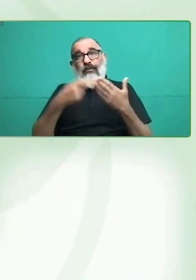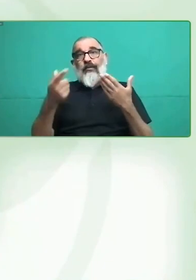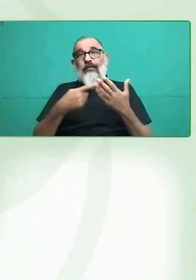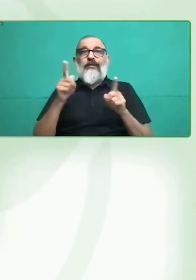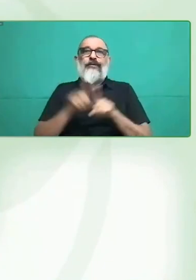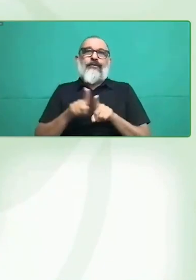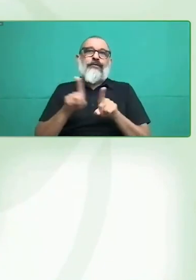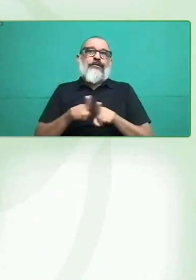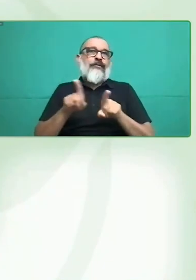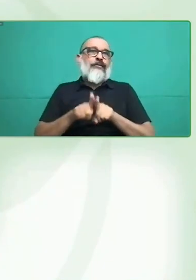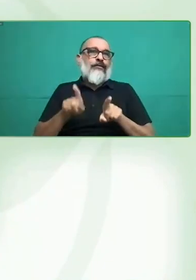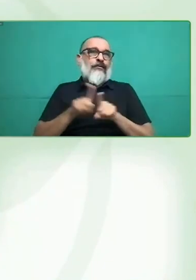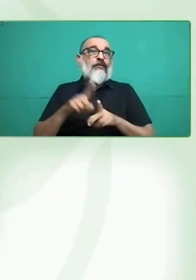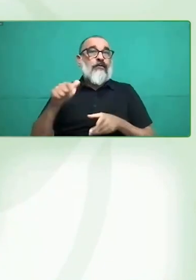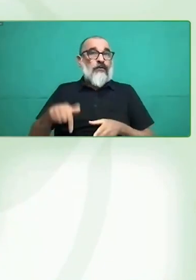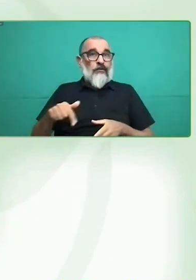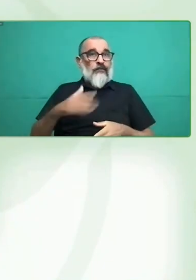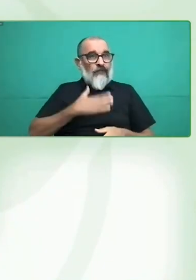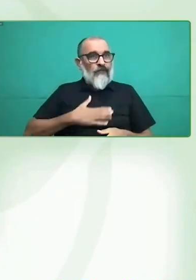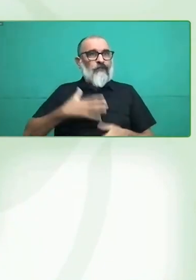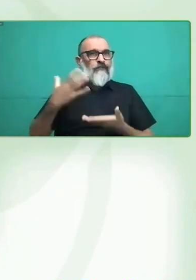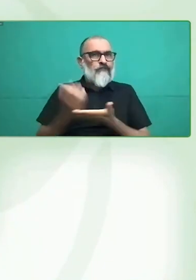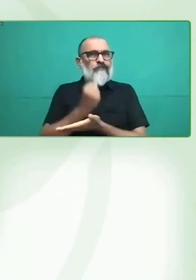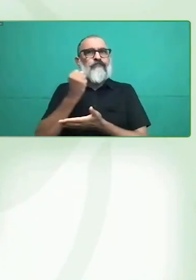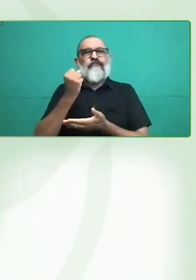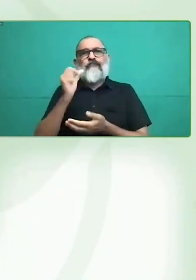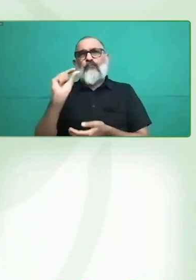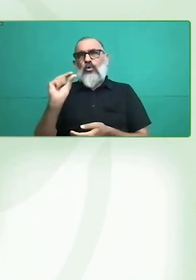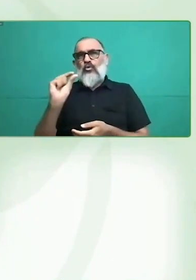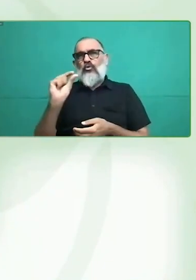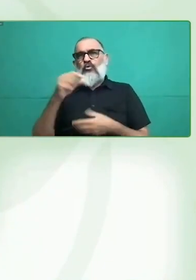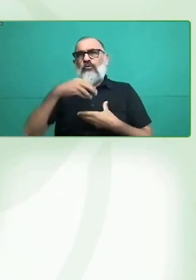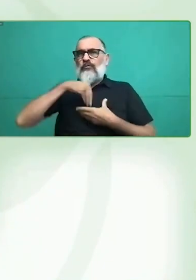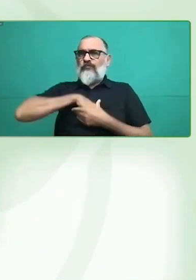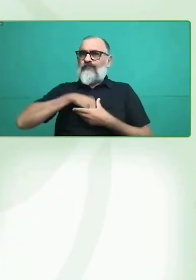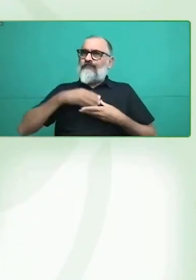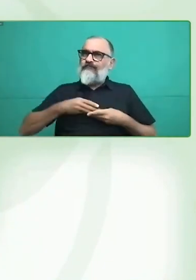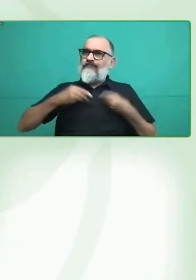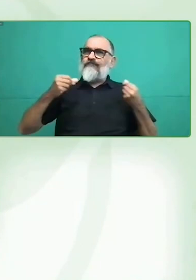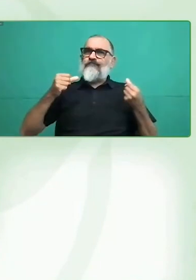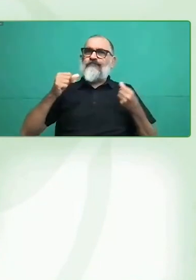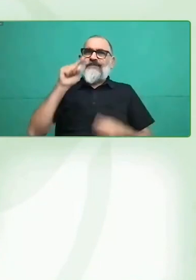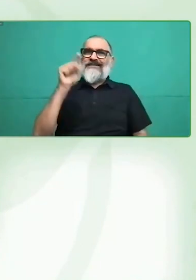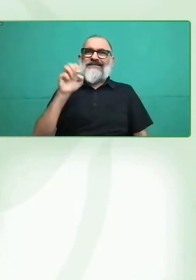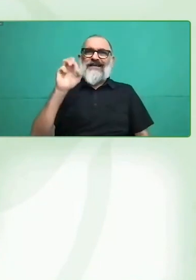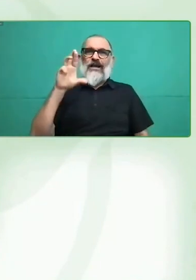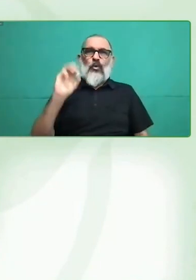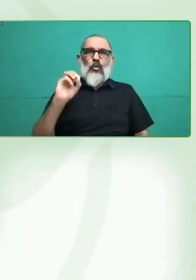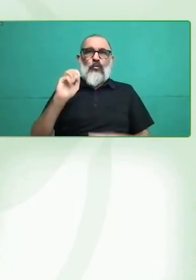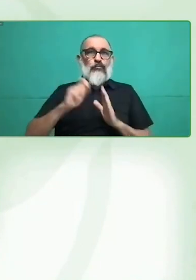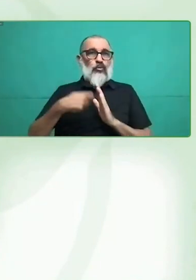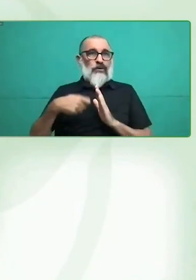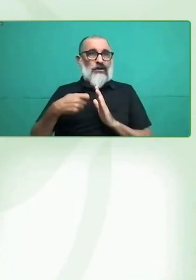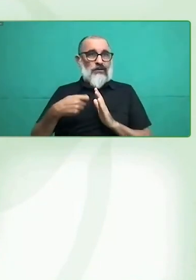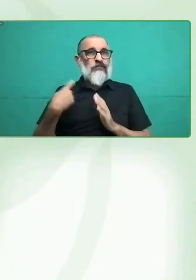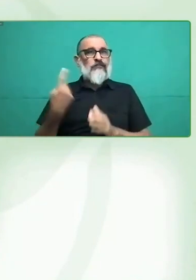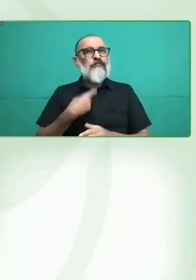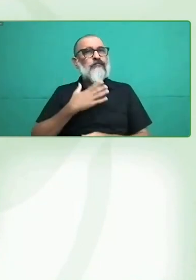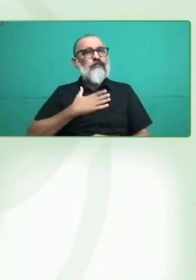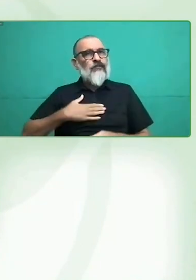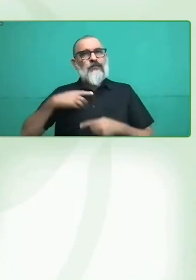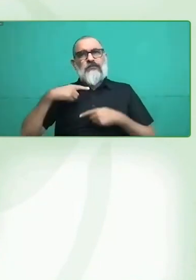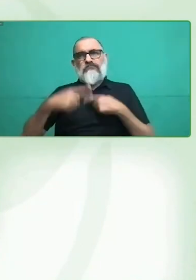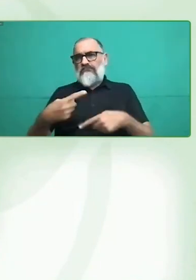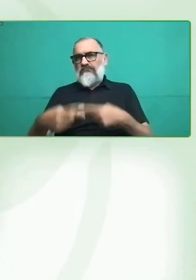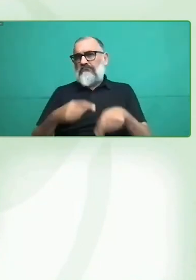corto. Este corto proviene del Festival Cortos de Encierro, que como bien dice su nombre, se desarrolló